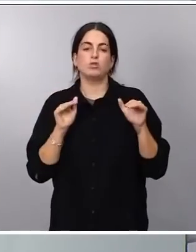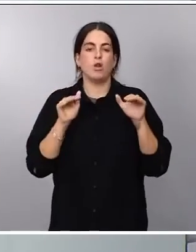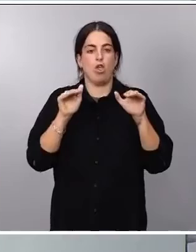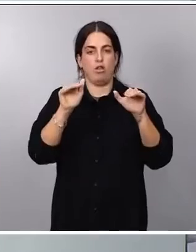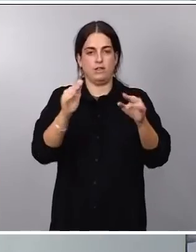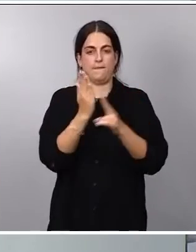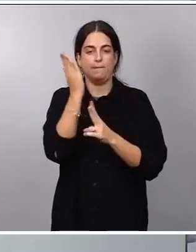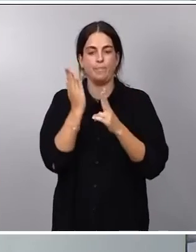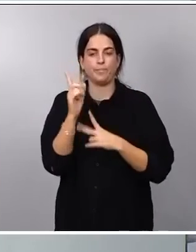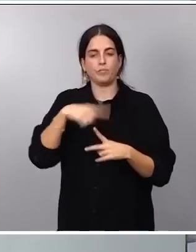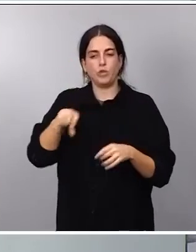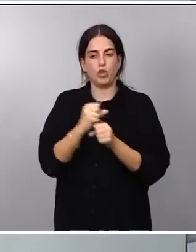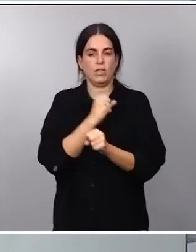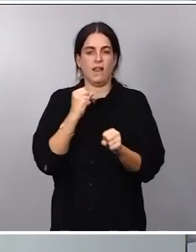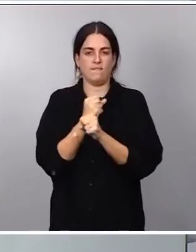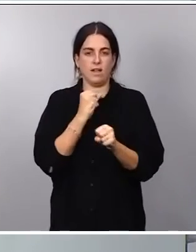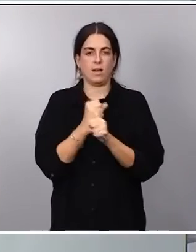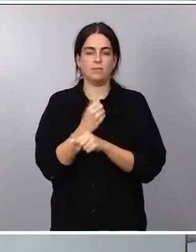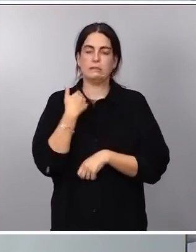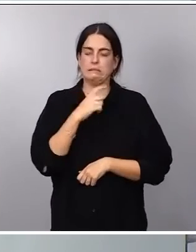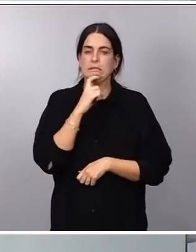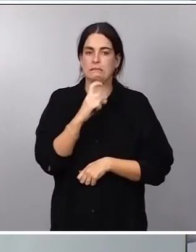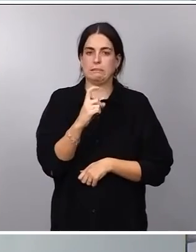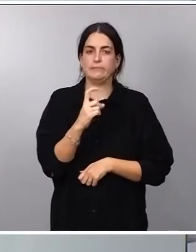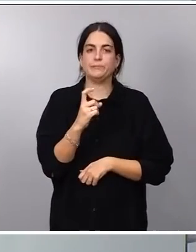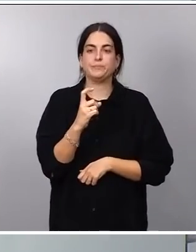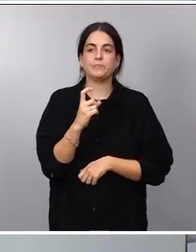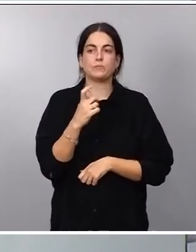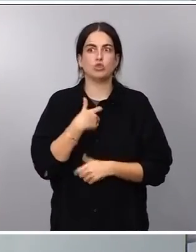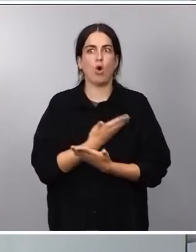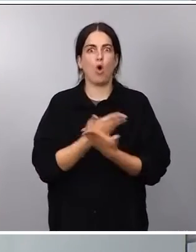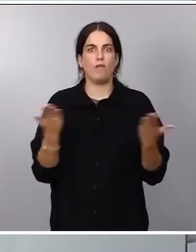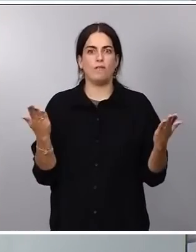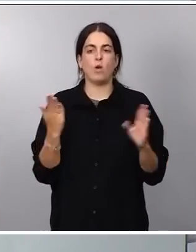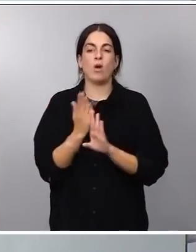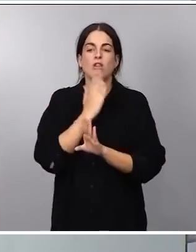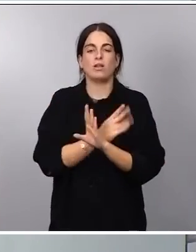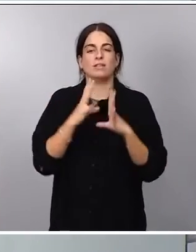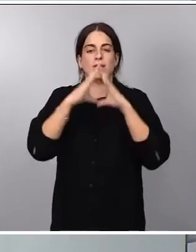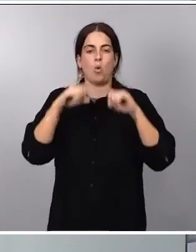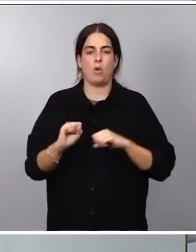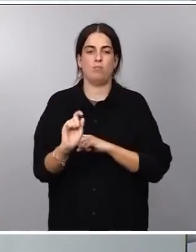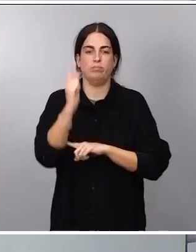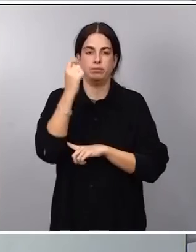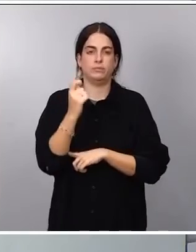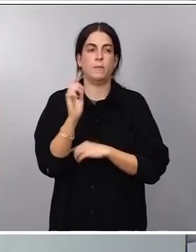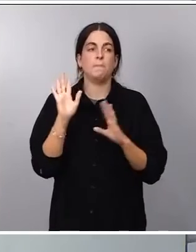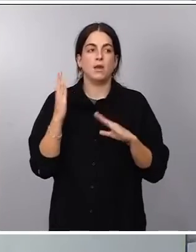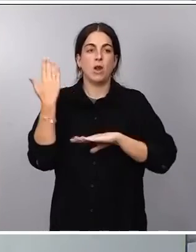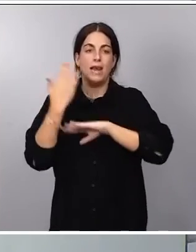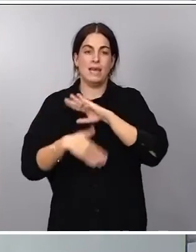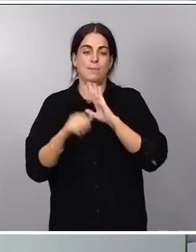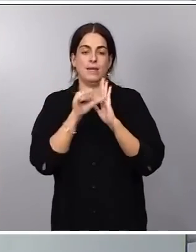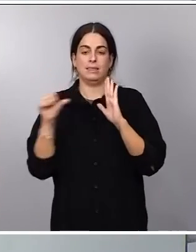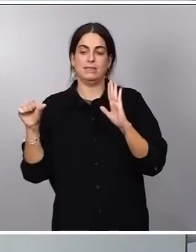trabajando y, como le digo, yo confío en que cuanto antes tengamos ese acuerdo y, en todo caso, nos hemos dado hasta final de la